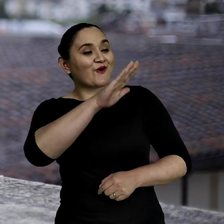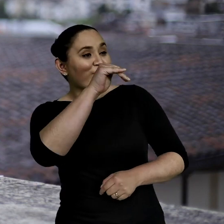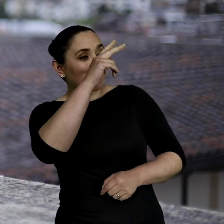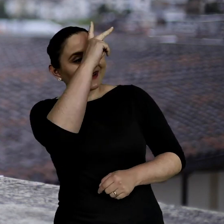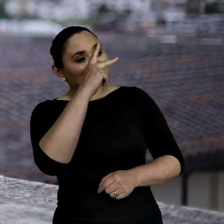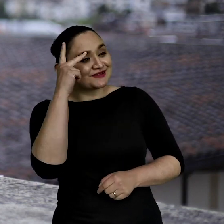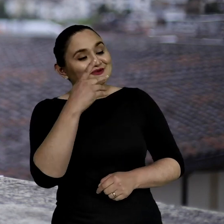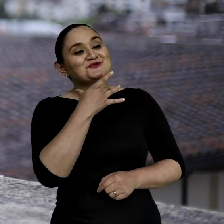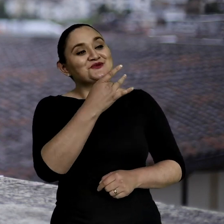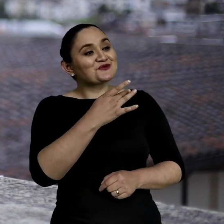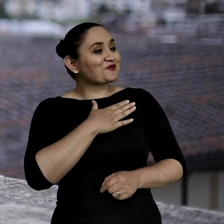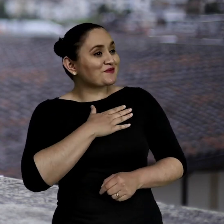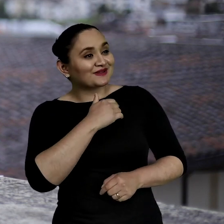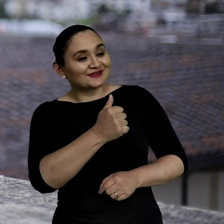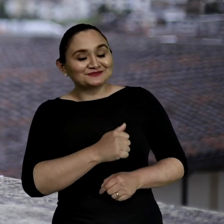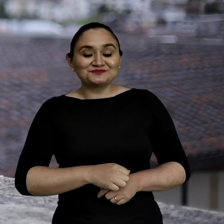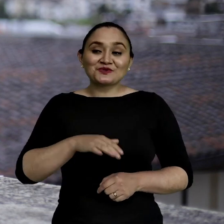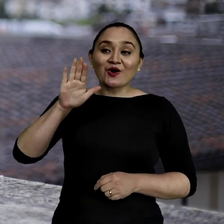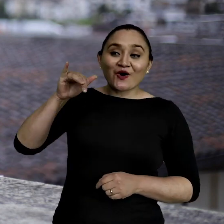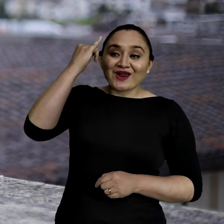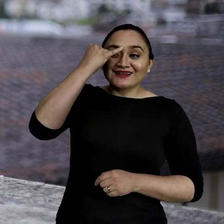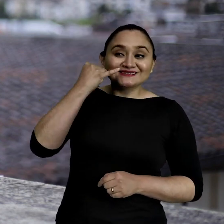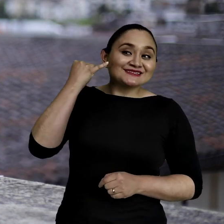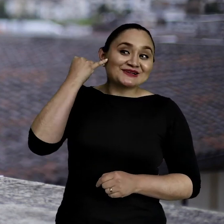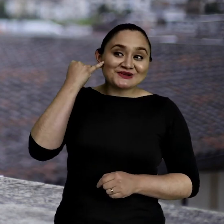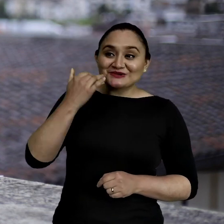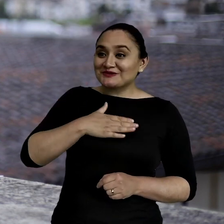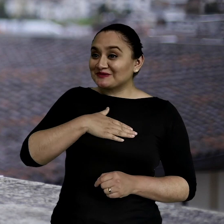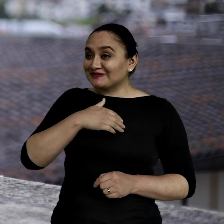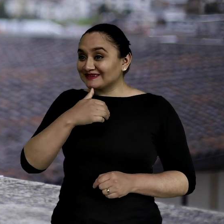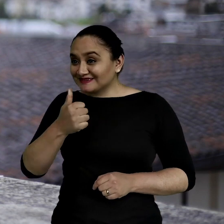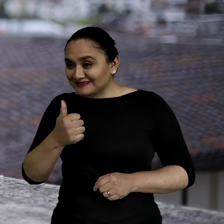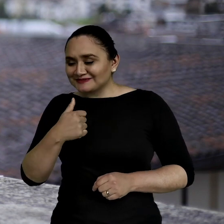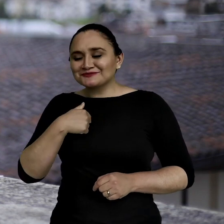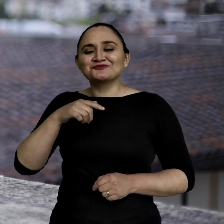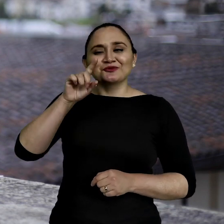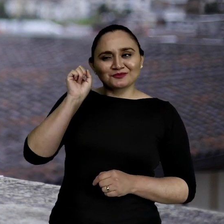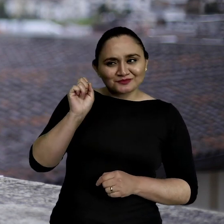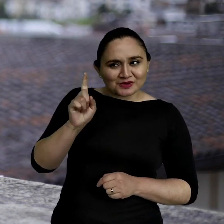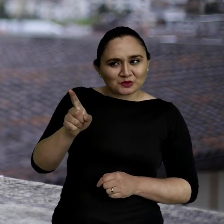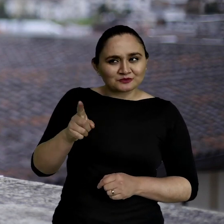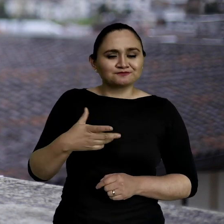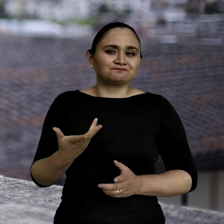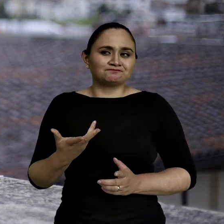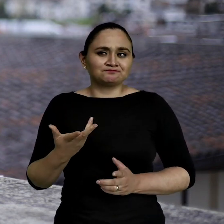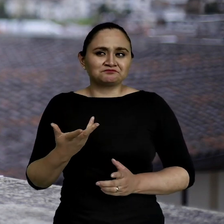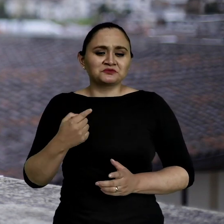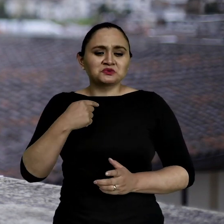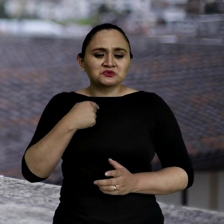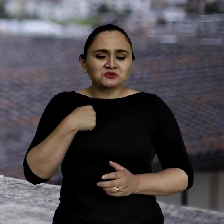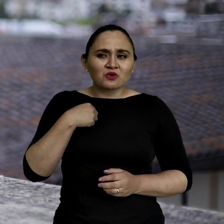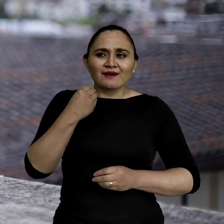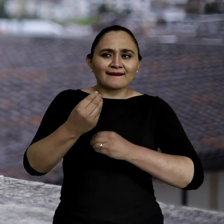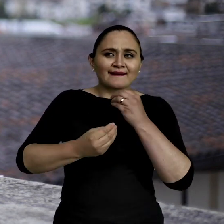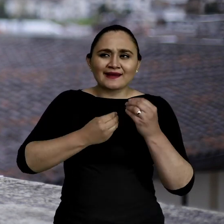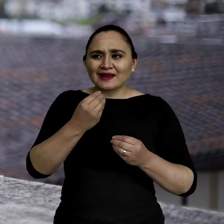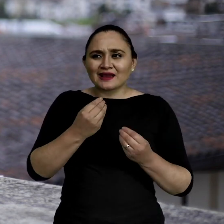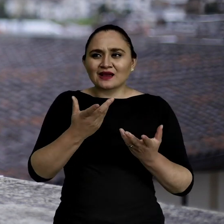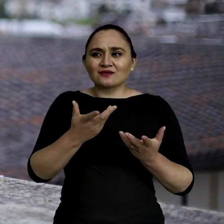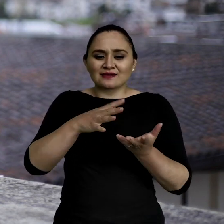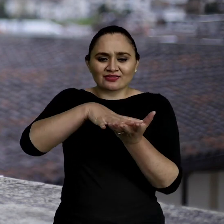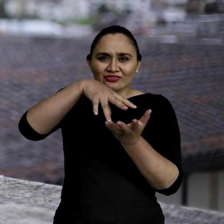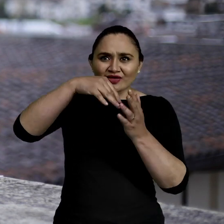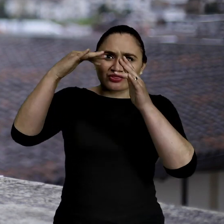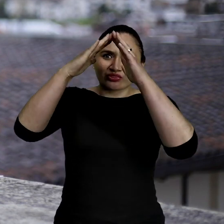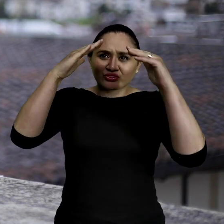Hola Kenaya, qué gusto, ¿cómo estás? Hola amigo Jorge, te quiero hacer una pregunta, ¿qué puedo hacer para